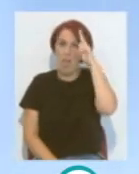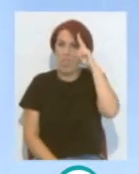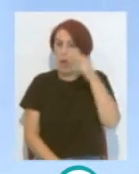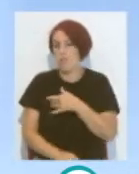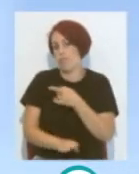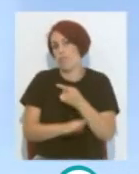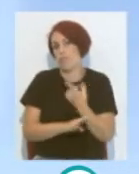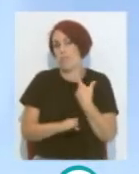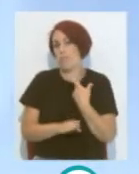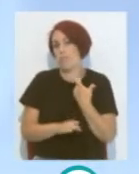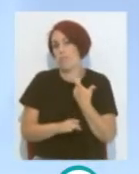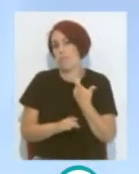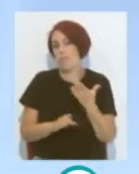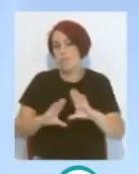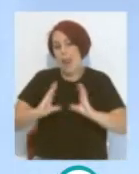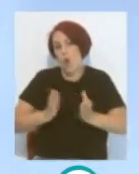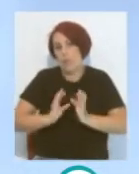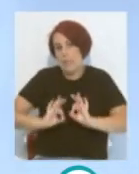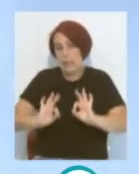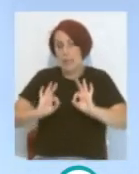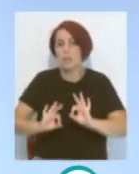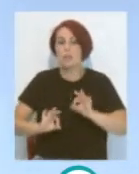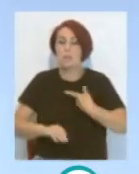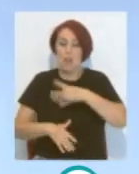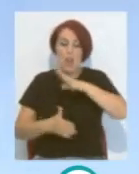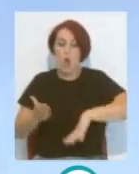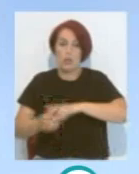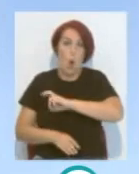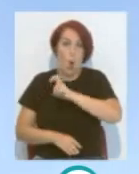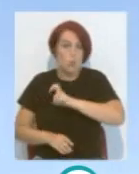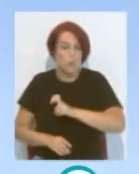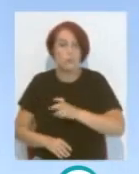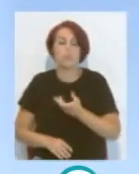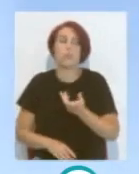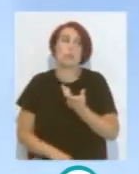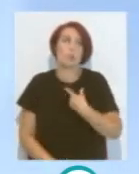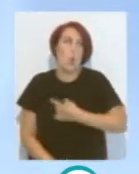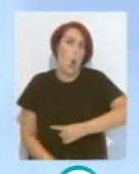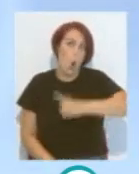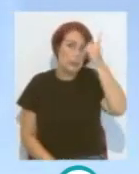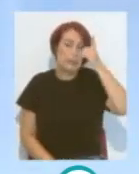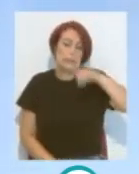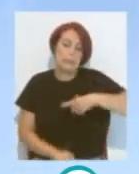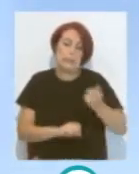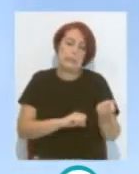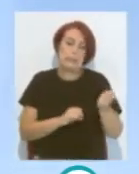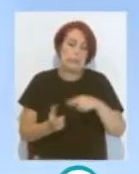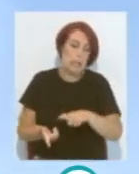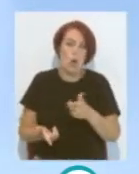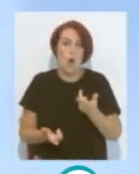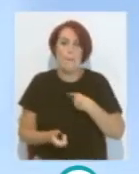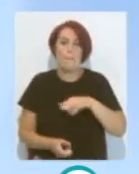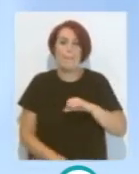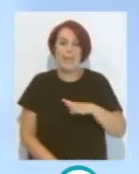determinado balón El fútbol de Barcelona otro Los del norte también eran parecidos Más parecidos a los